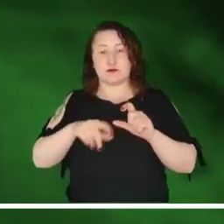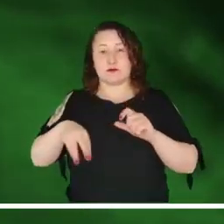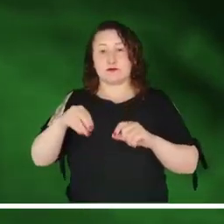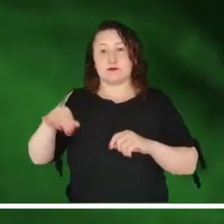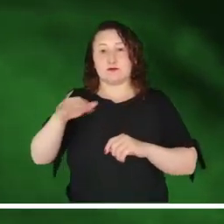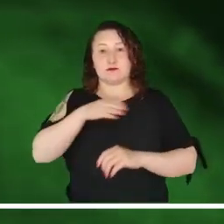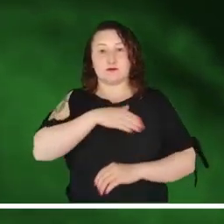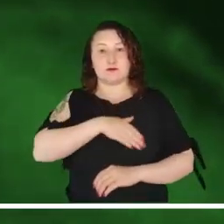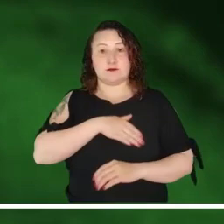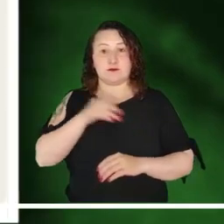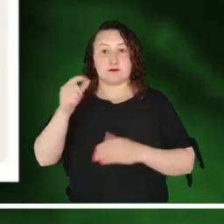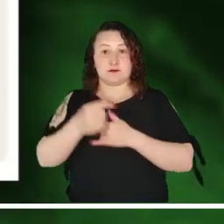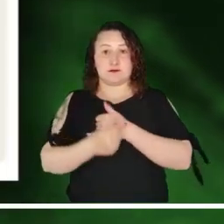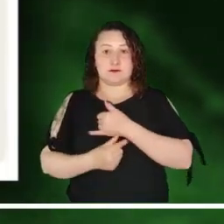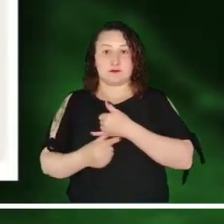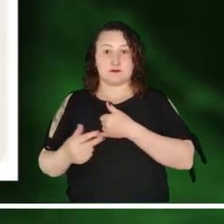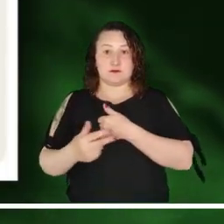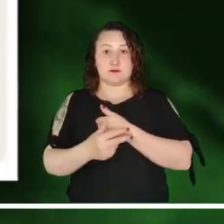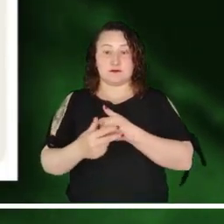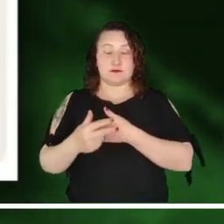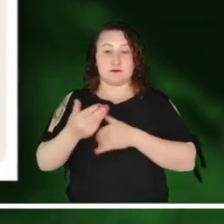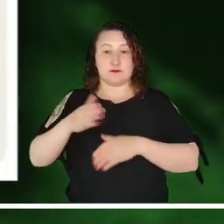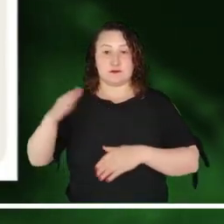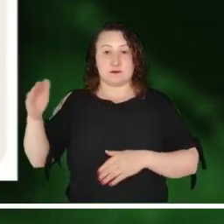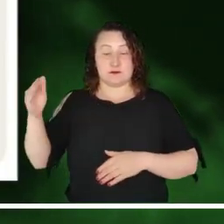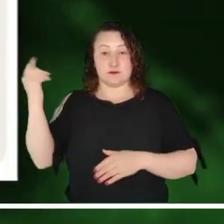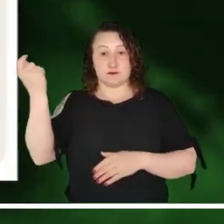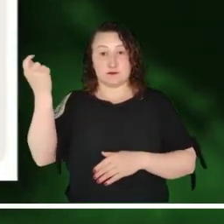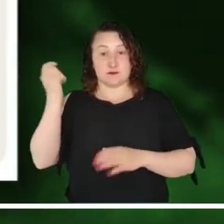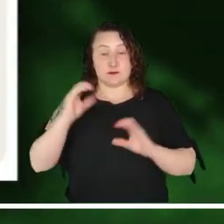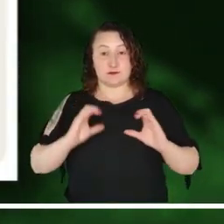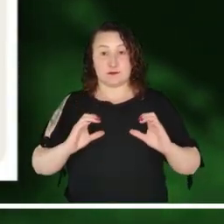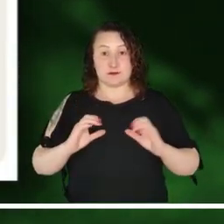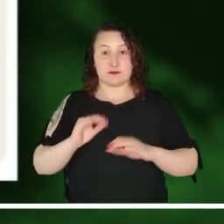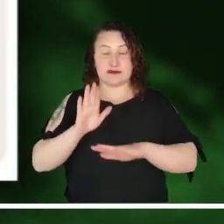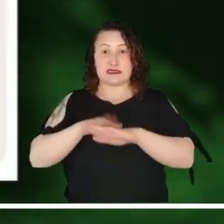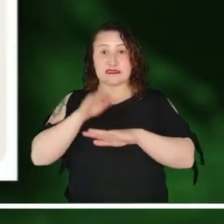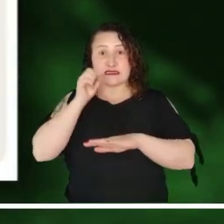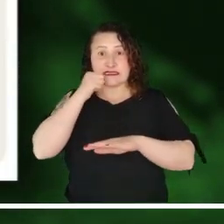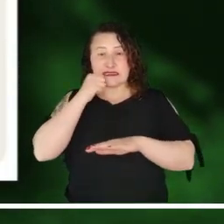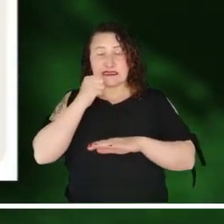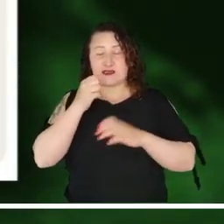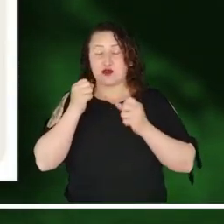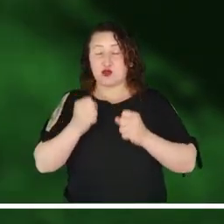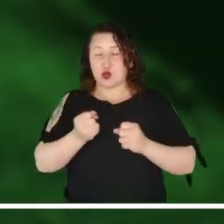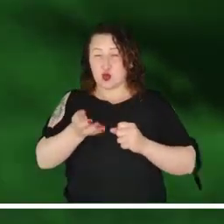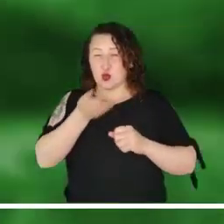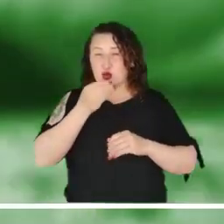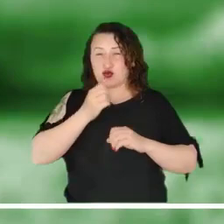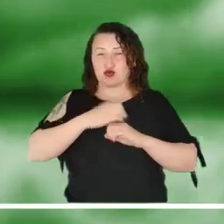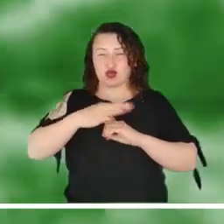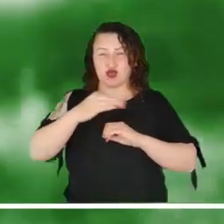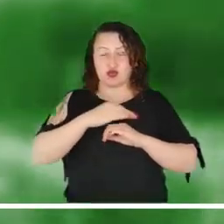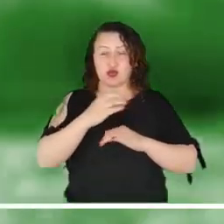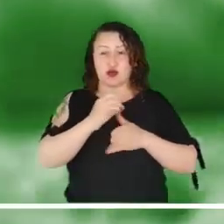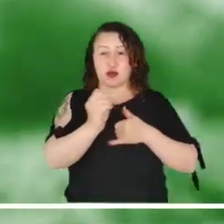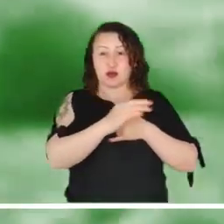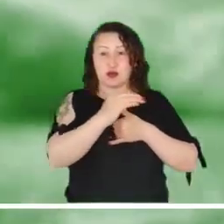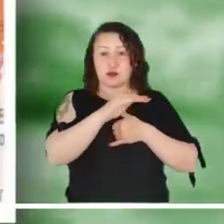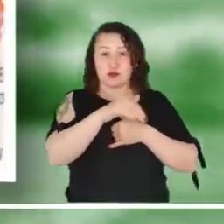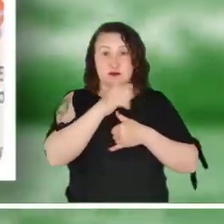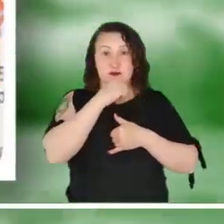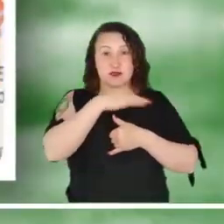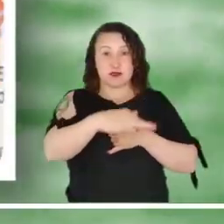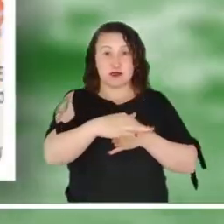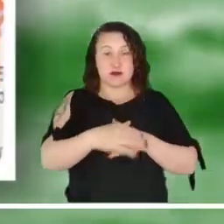Probabilidad de deslizamientos en Córdoba, La Guajira, Magdalena, Bolívar, El Pacífico, Antioquia, Meta y Caquetá. Alerta naranja